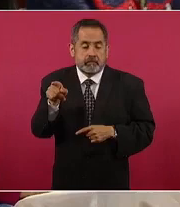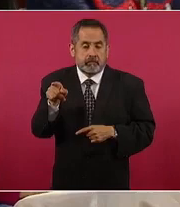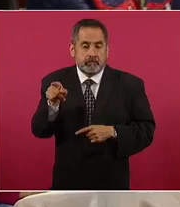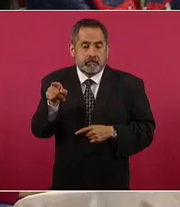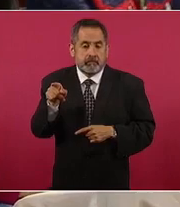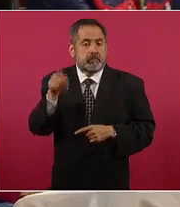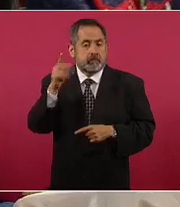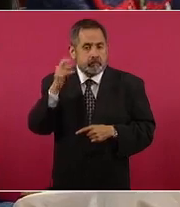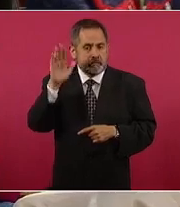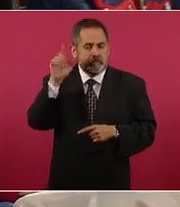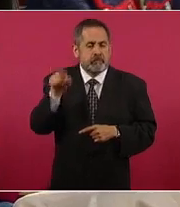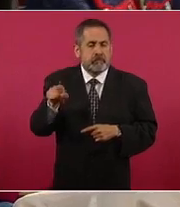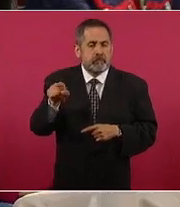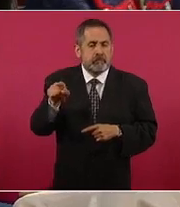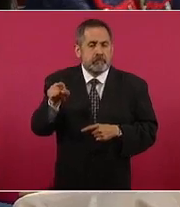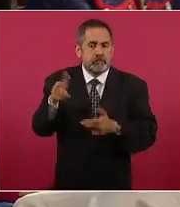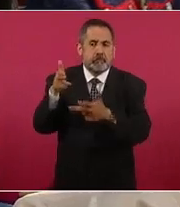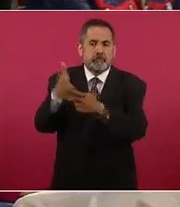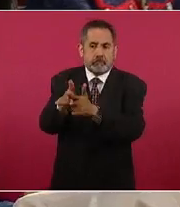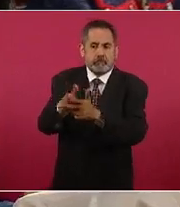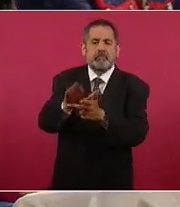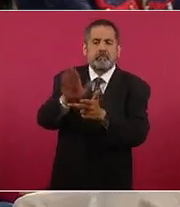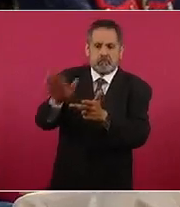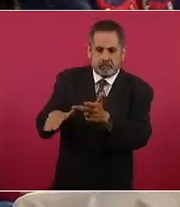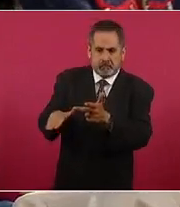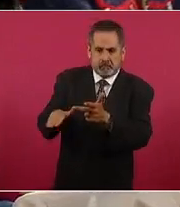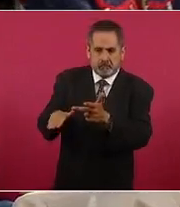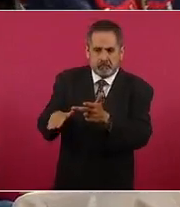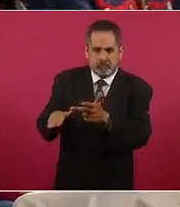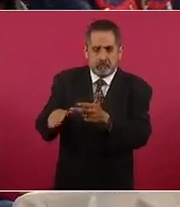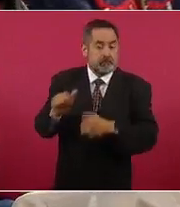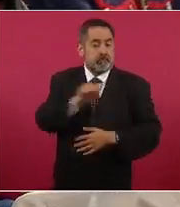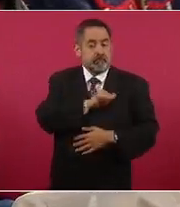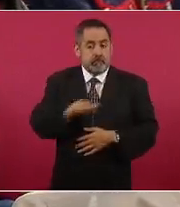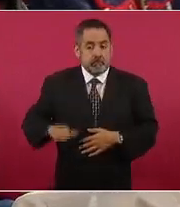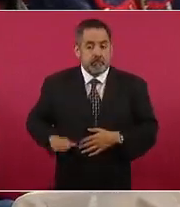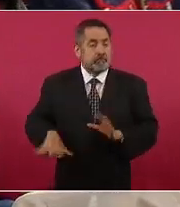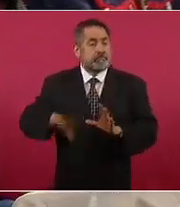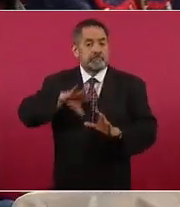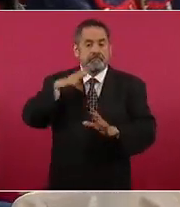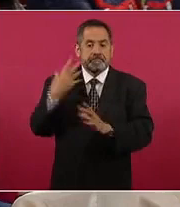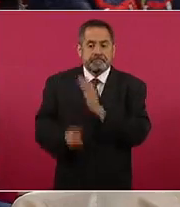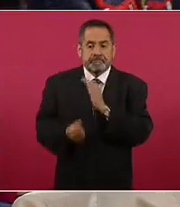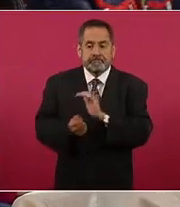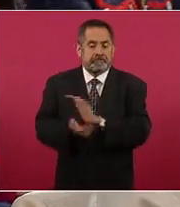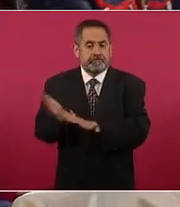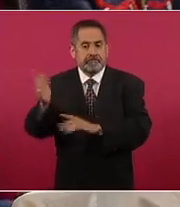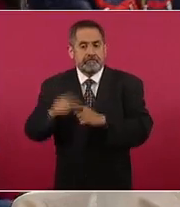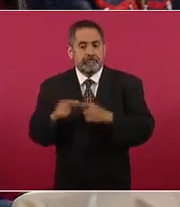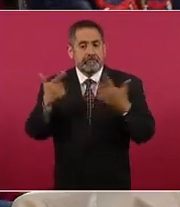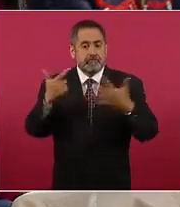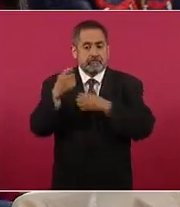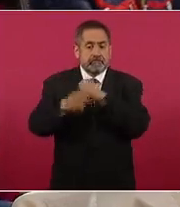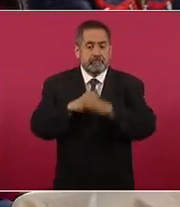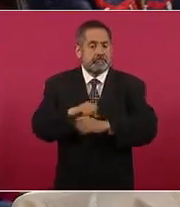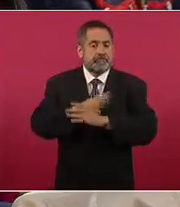fue asesinado el autor está prófugo y ha sido por 7 años